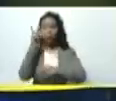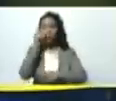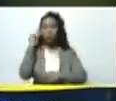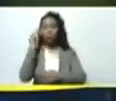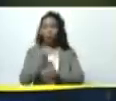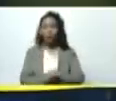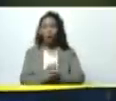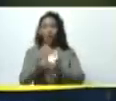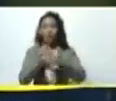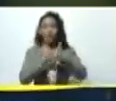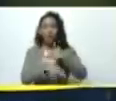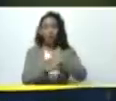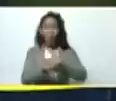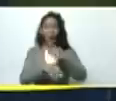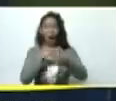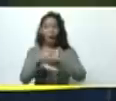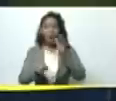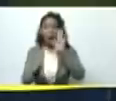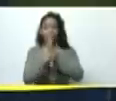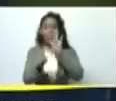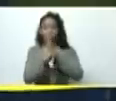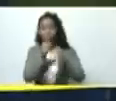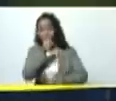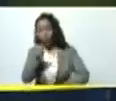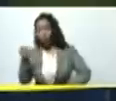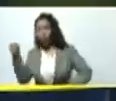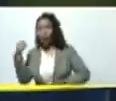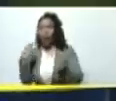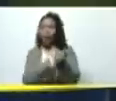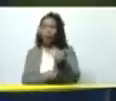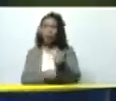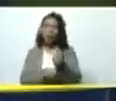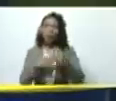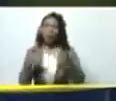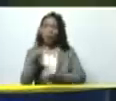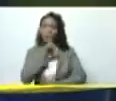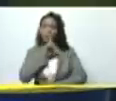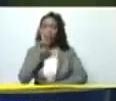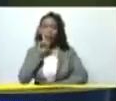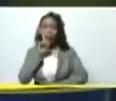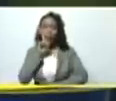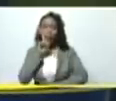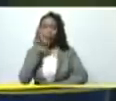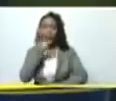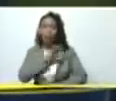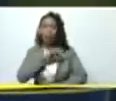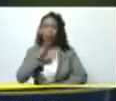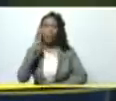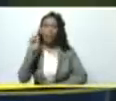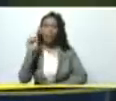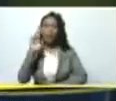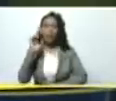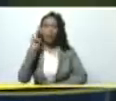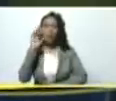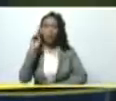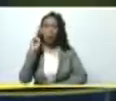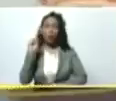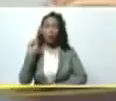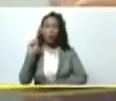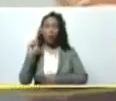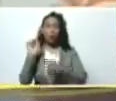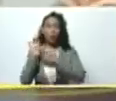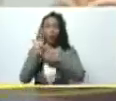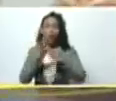vamos a darle la palabra a uno de los hermanos que se llama el señor Barrios representando a todos los